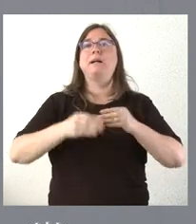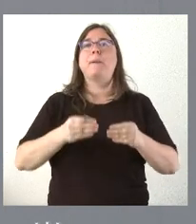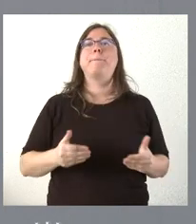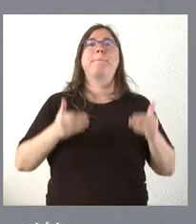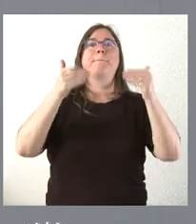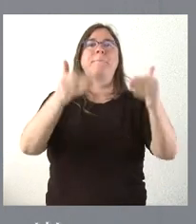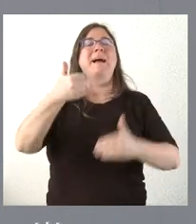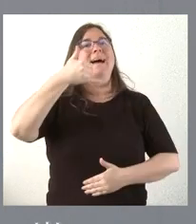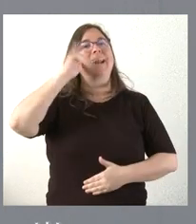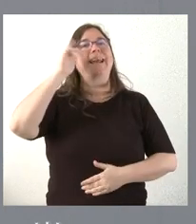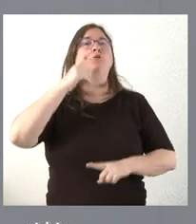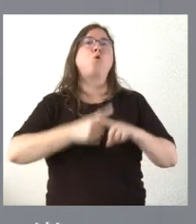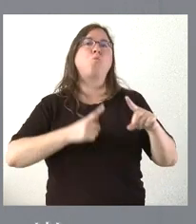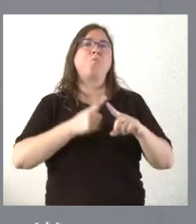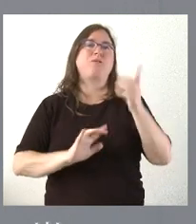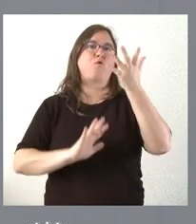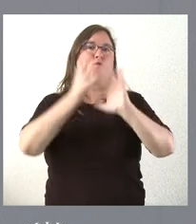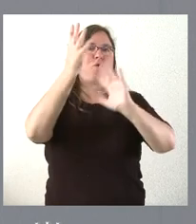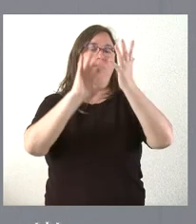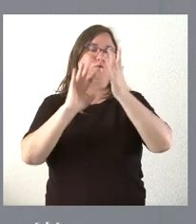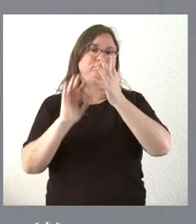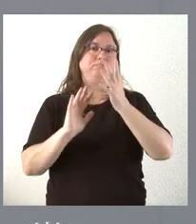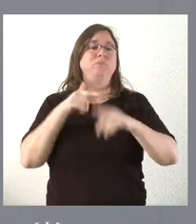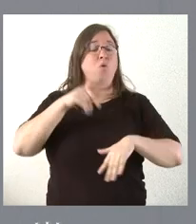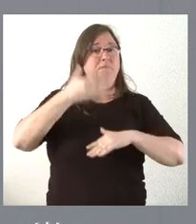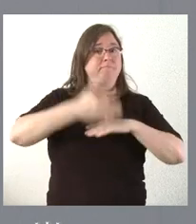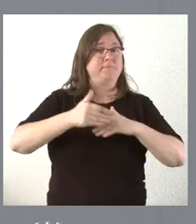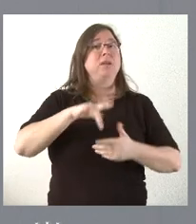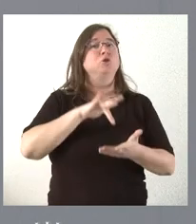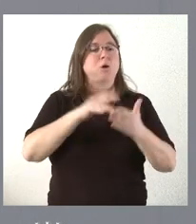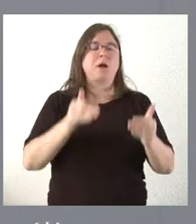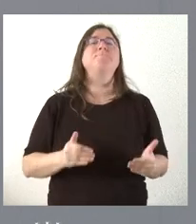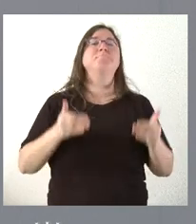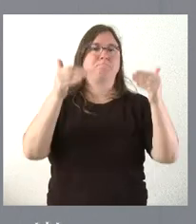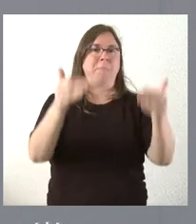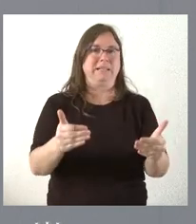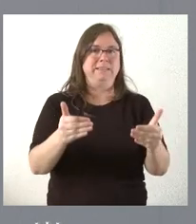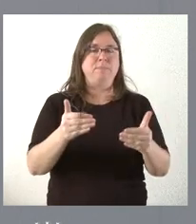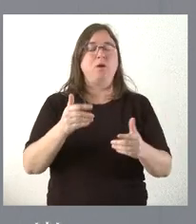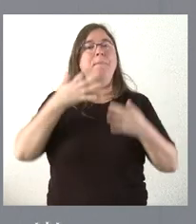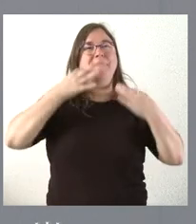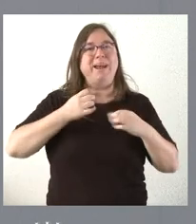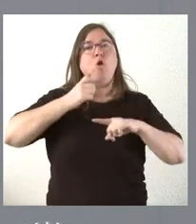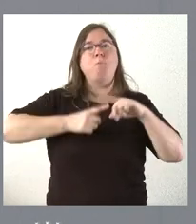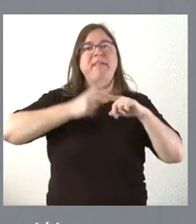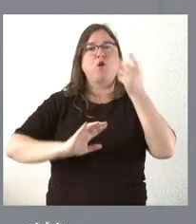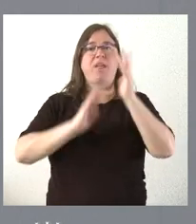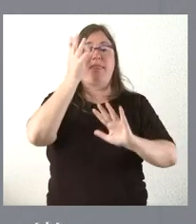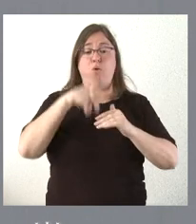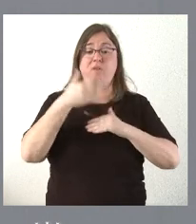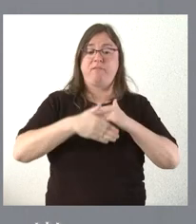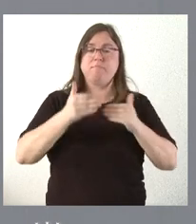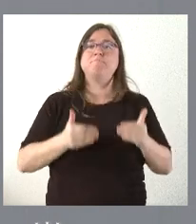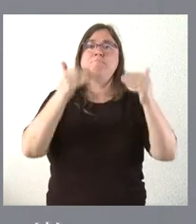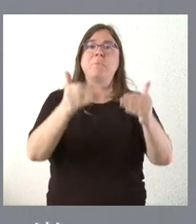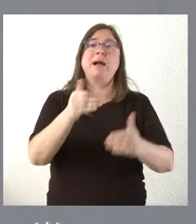periodo de riesgo medio de incendios. Les informo que se procederá a una nueva ampliación de este riesgo medio de incendios, que irá desde